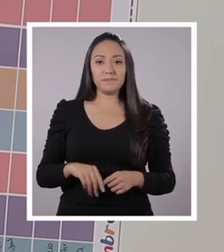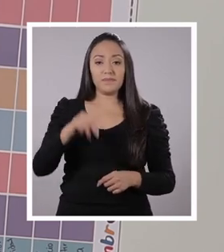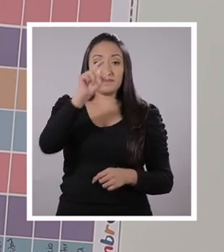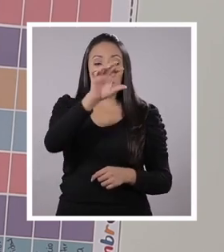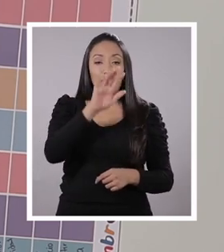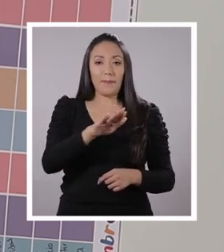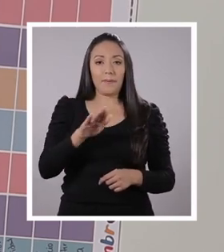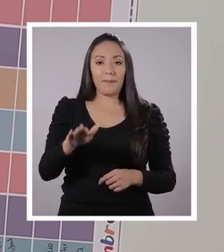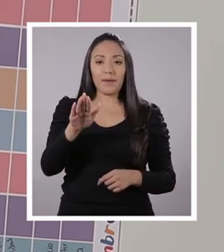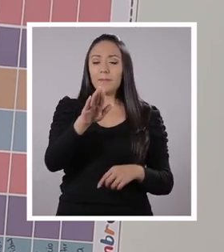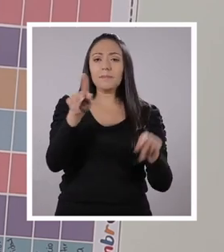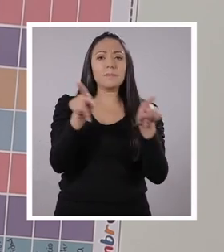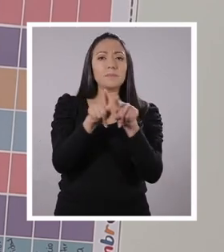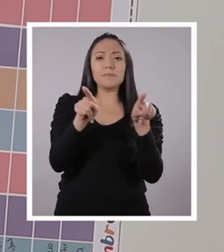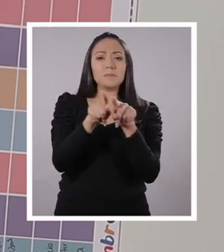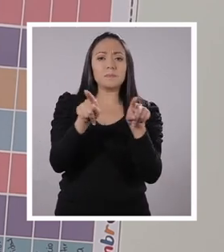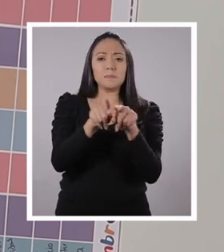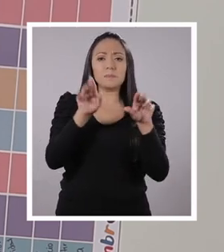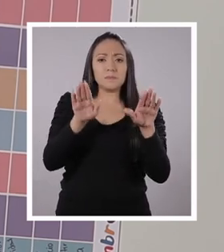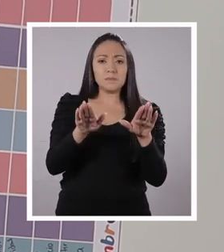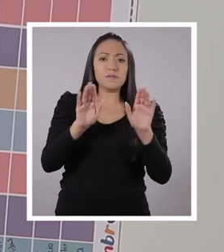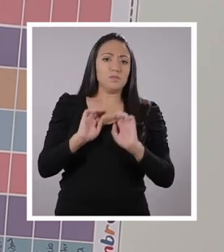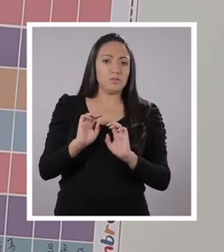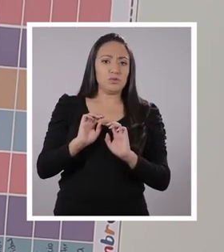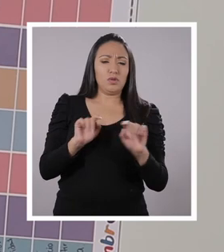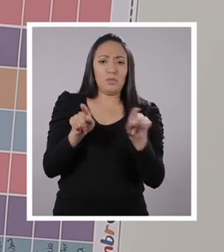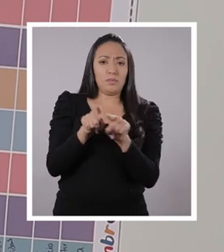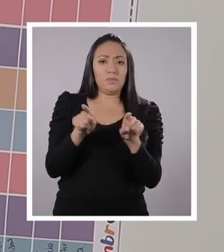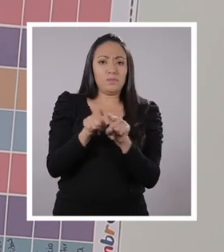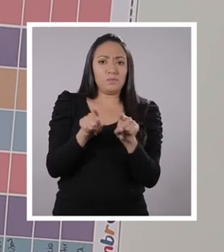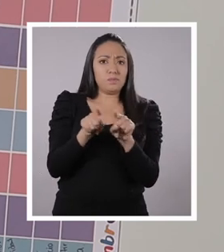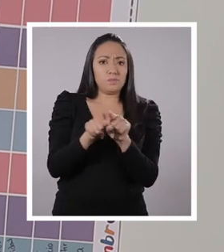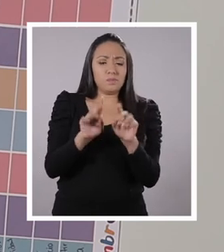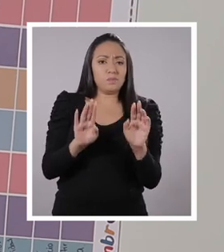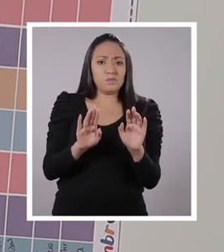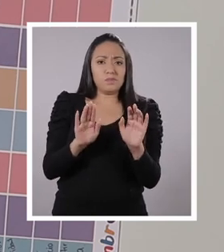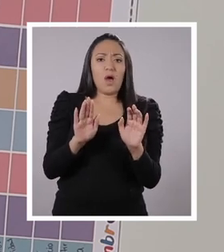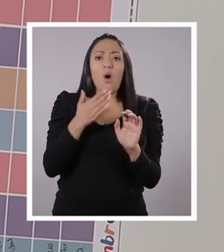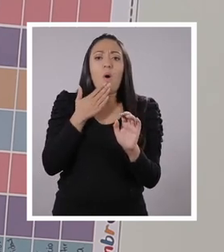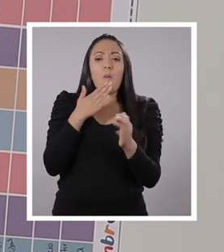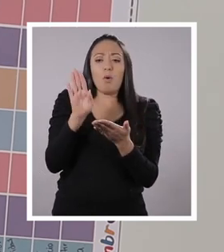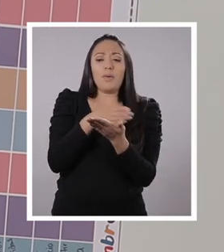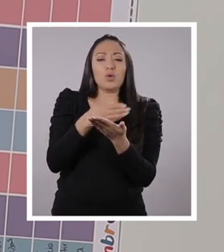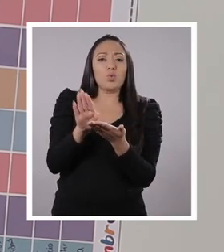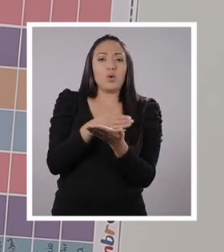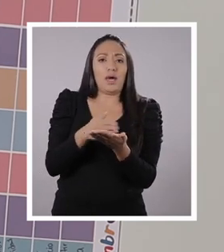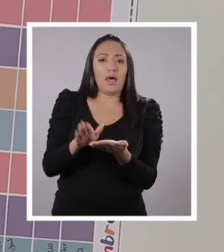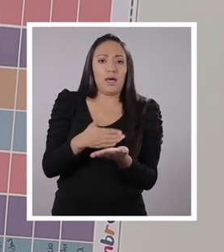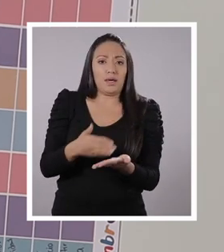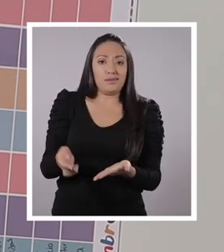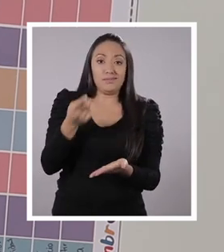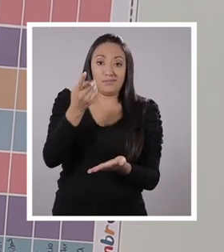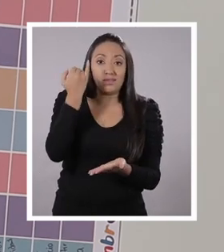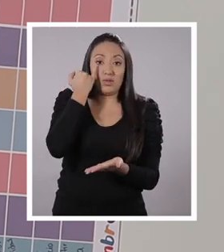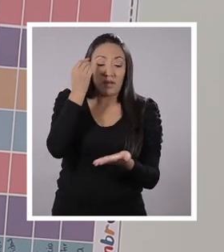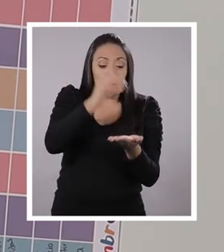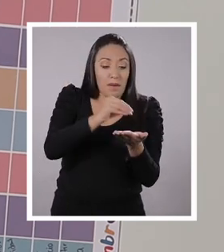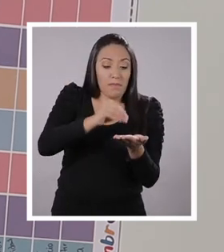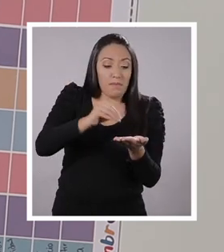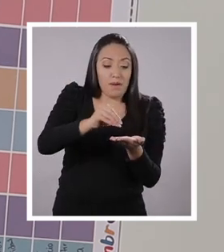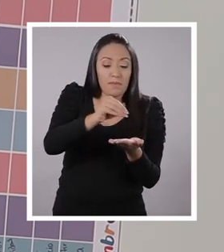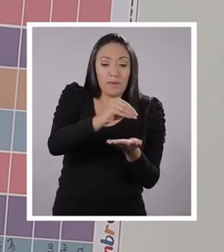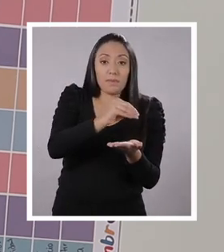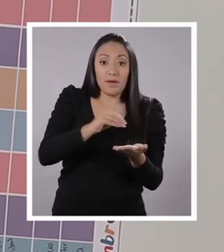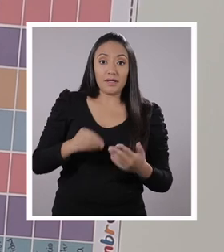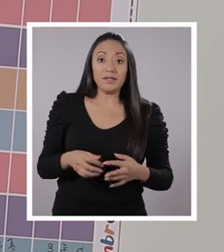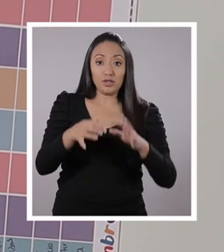Y los vamos a ir pegando. Igual, la idea es dejarlo como si estuviera pintado de negro. Es la idea de